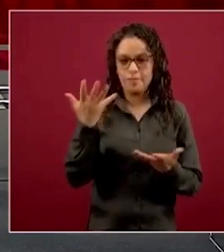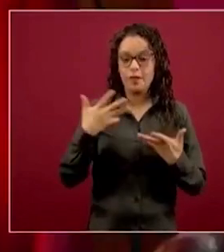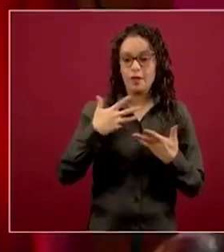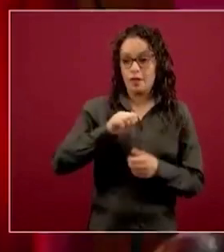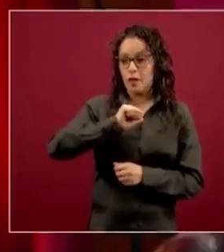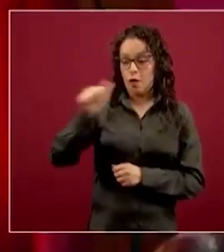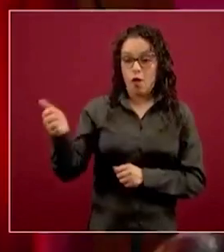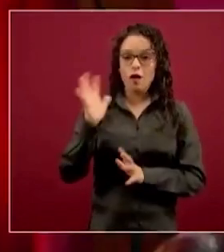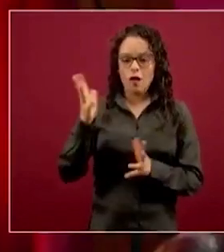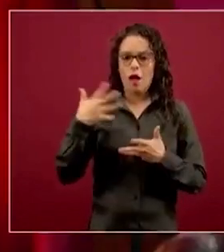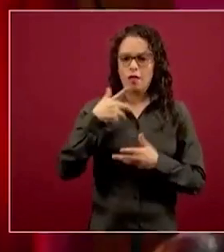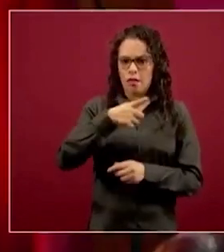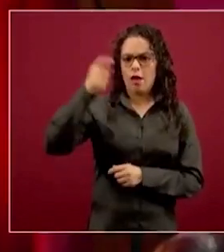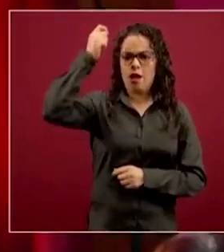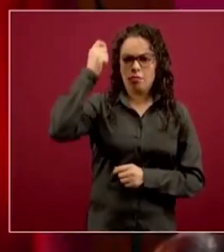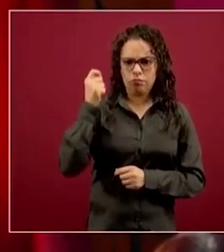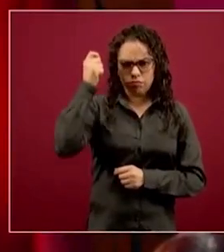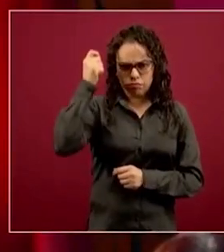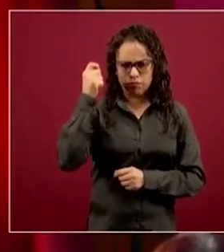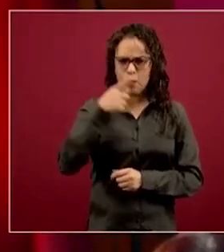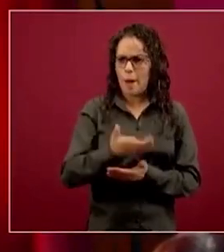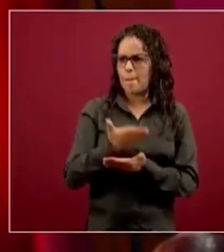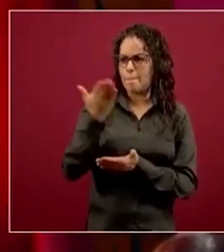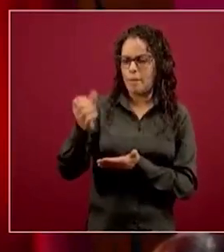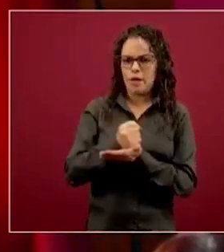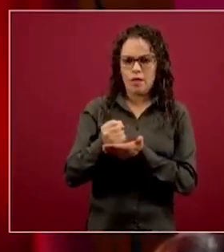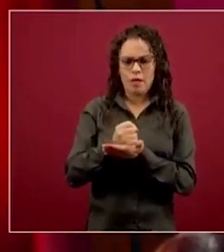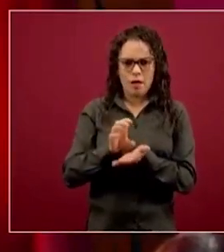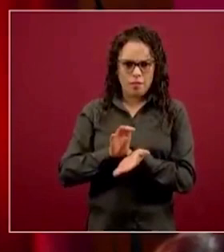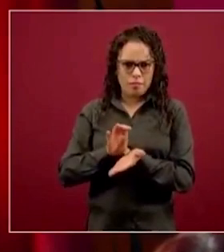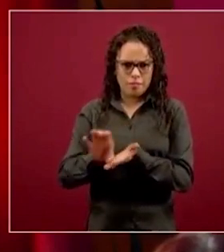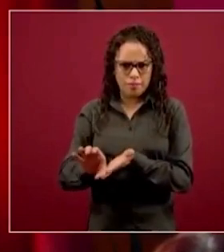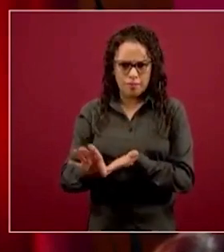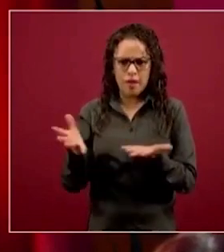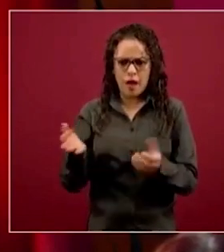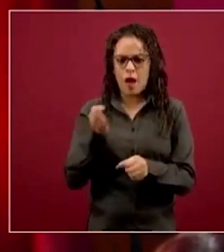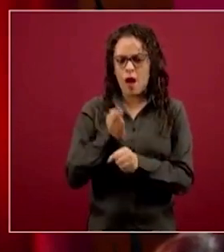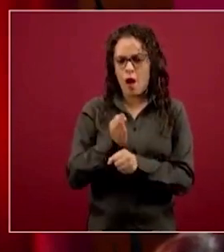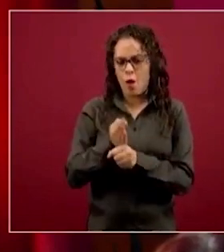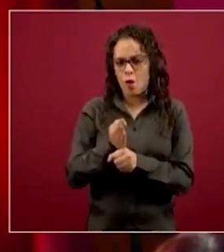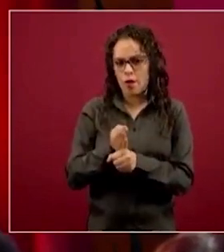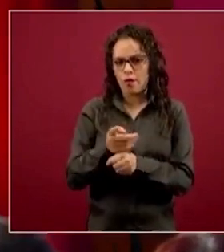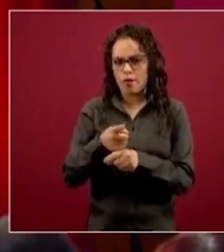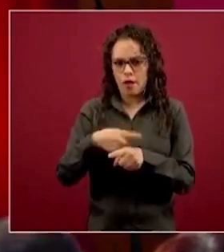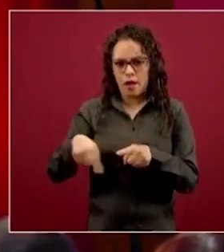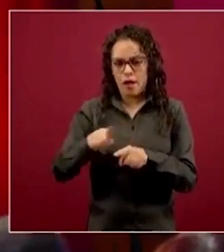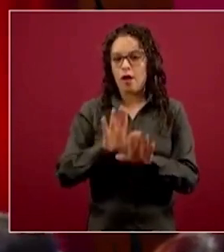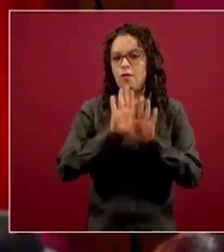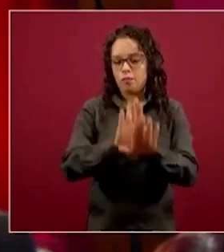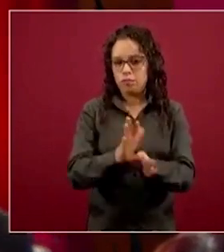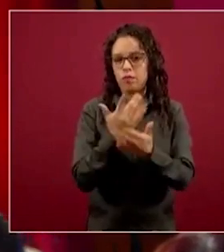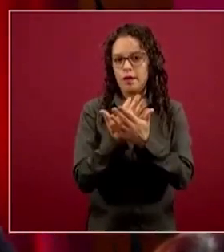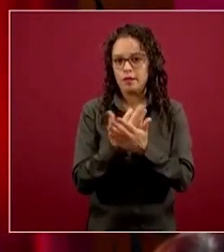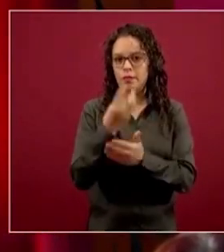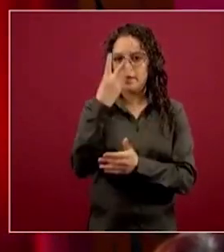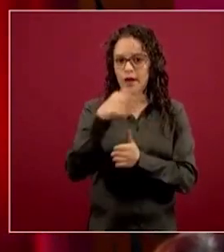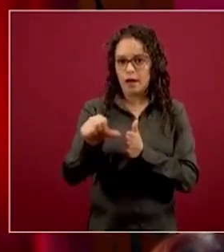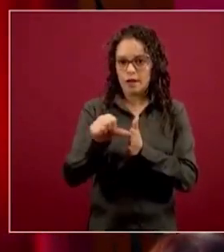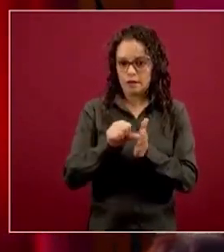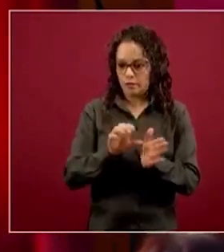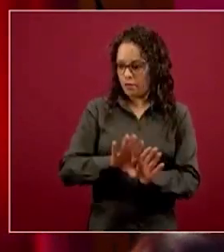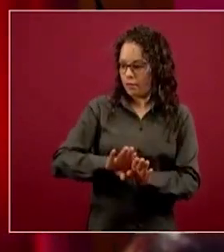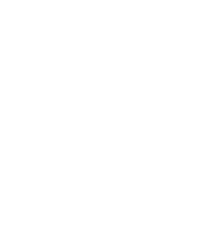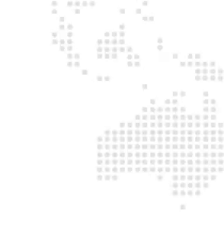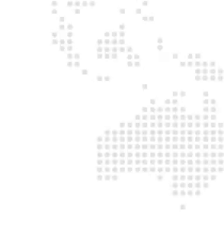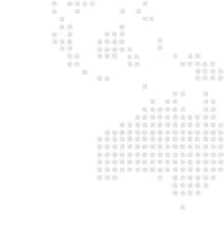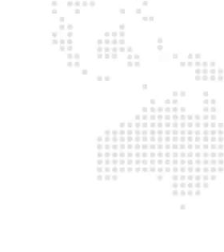de una pensión, que tuvieron un crédito y que hoy simplemente le estamos diciendo vamos a parar tres meses y después continuamos igual